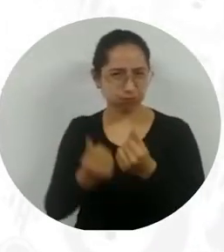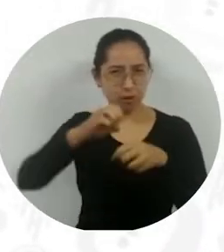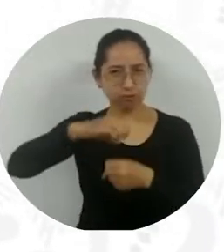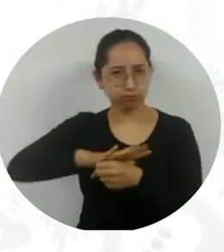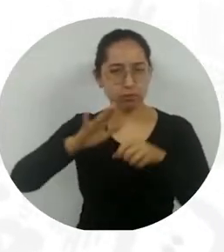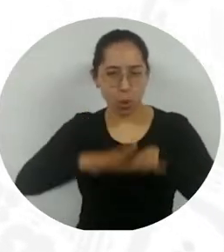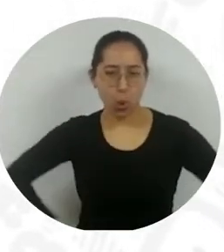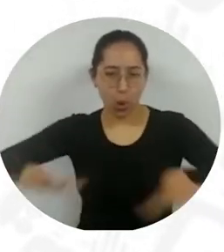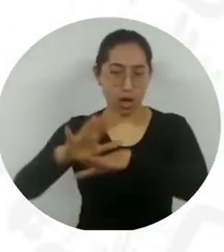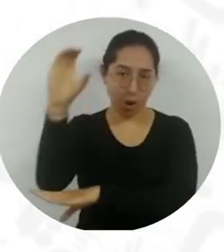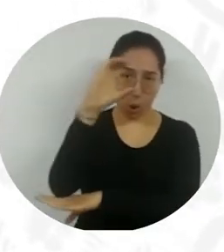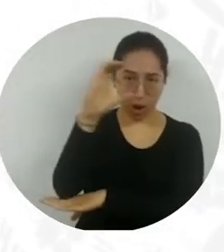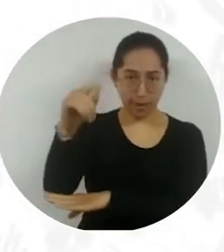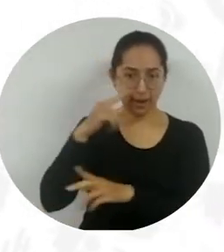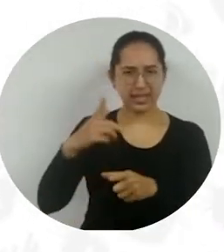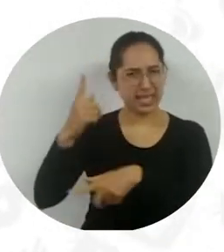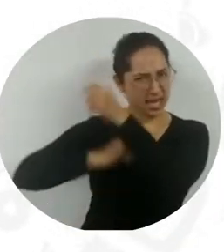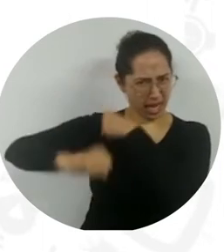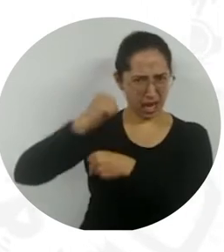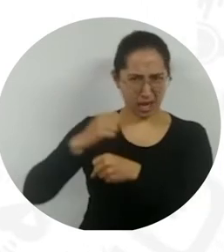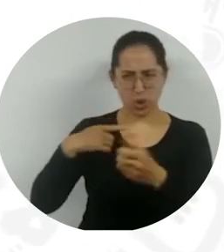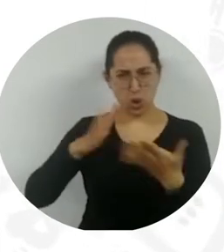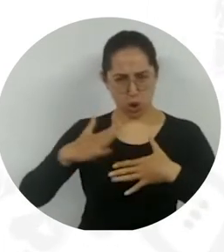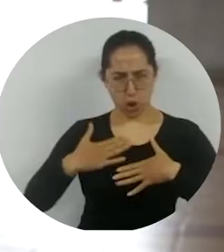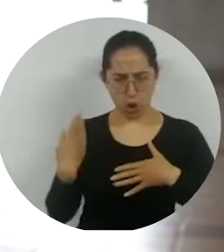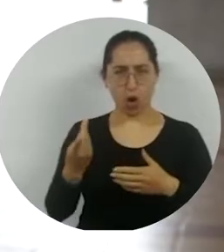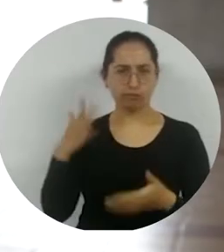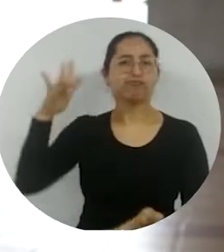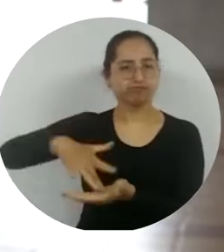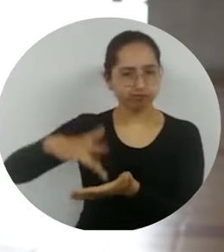2017 yo participé en un concurso de méritos.